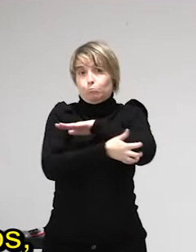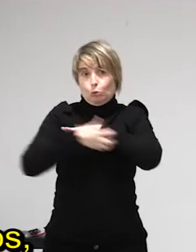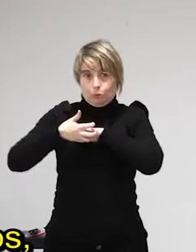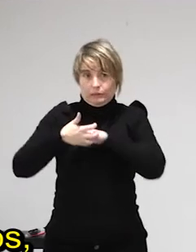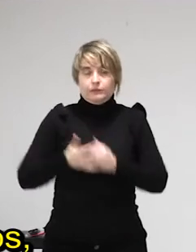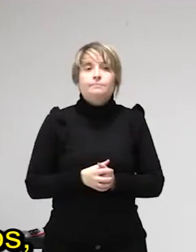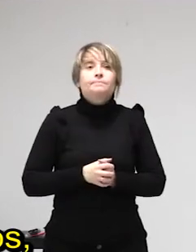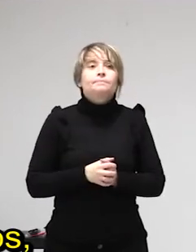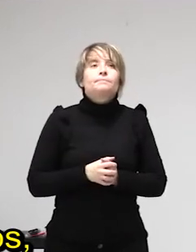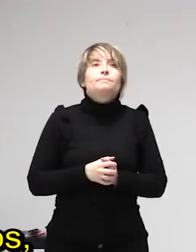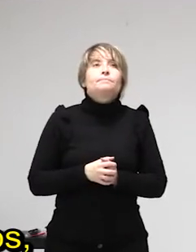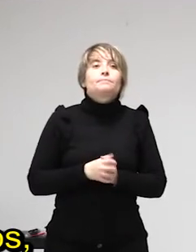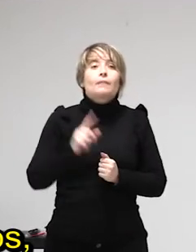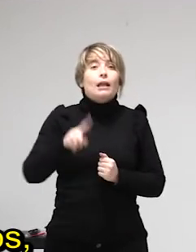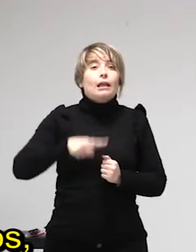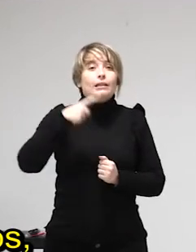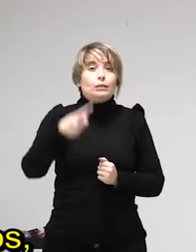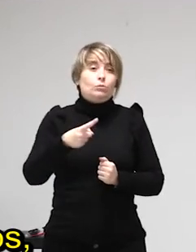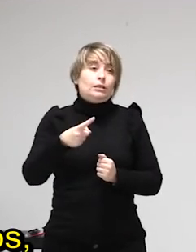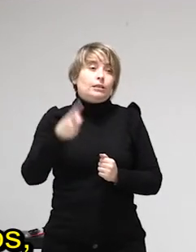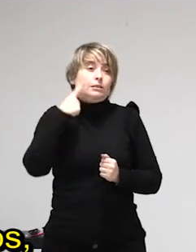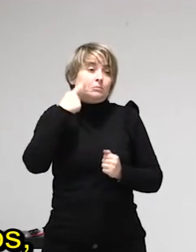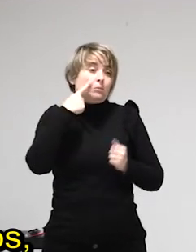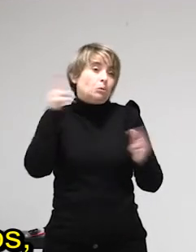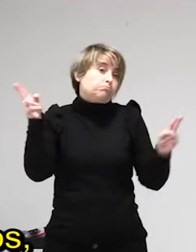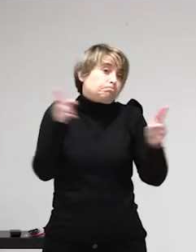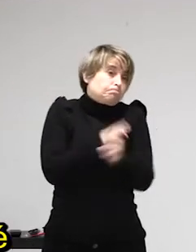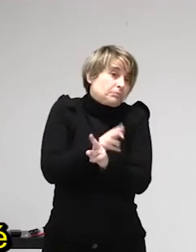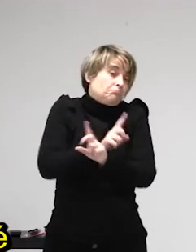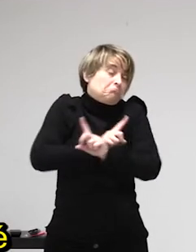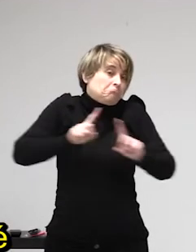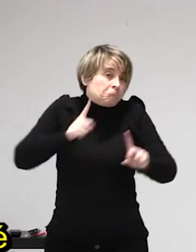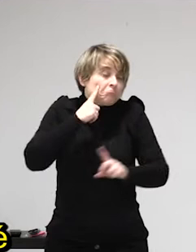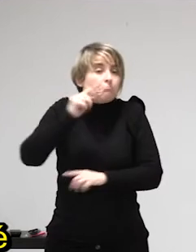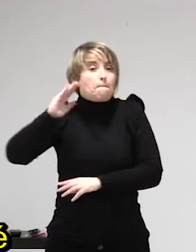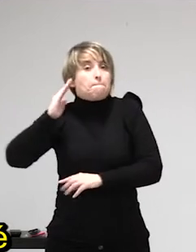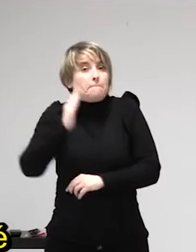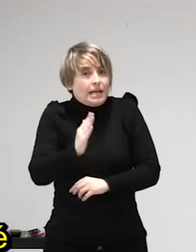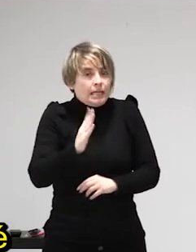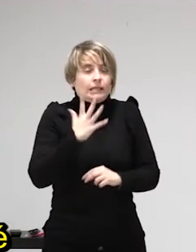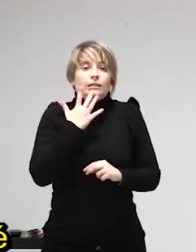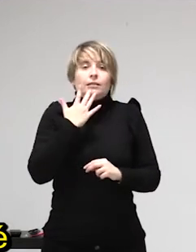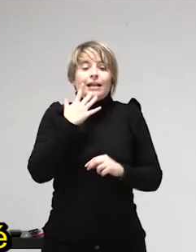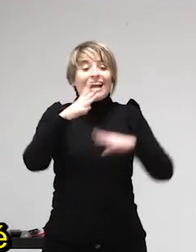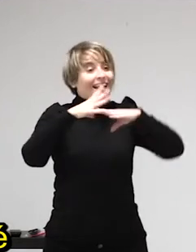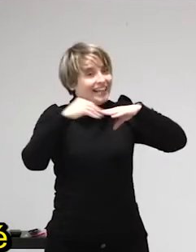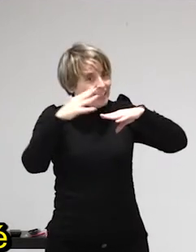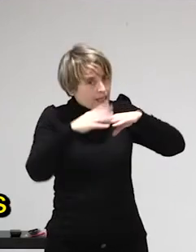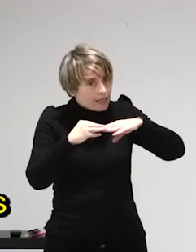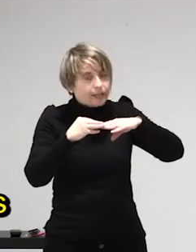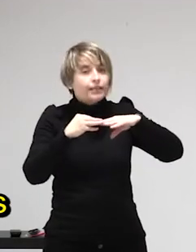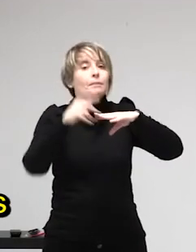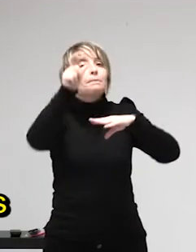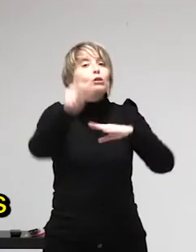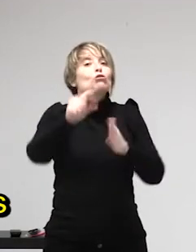debate de, bueno, de diferentes términos, marcos y hay un poco de lío con esto. Además, me hacías mucho hincapié en